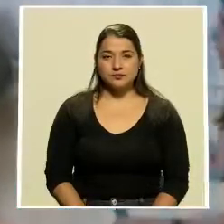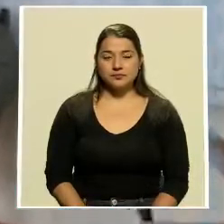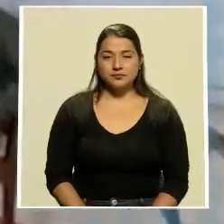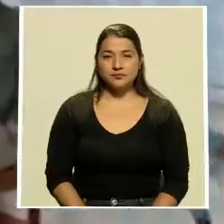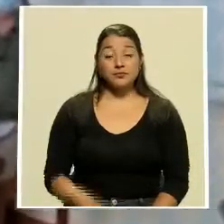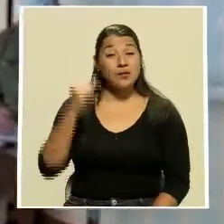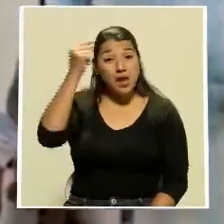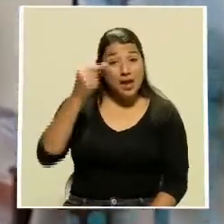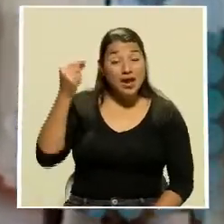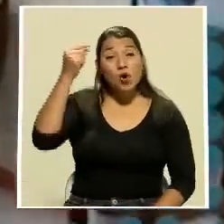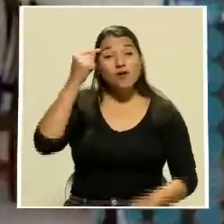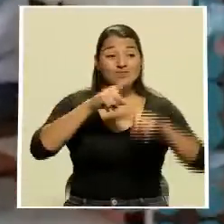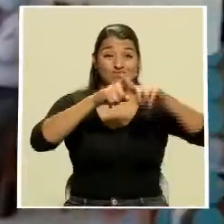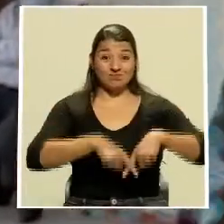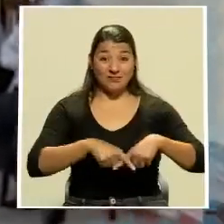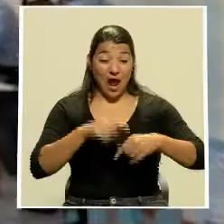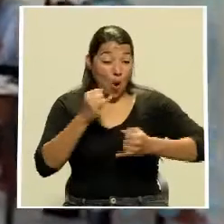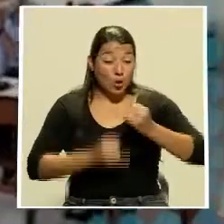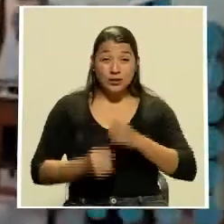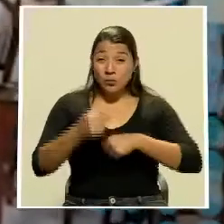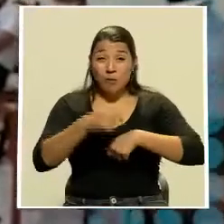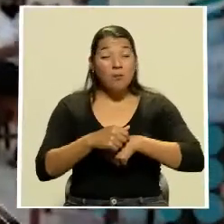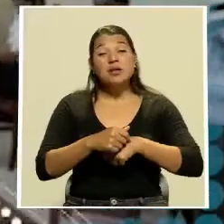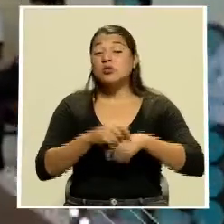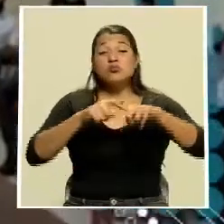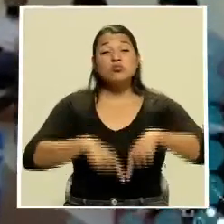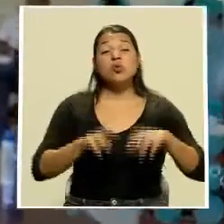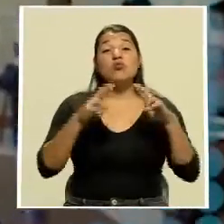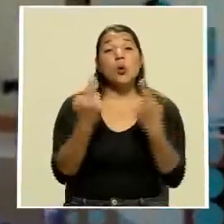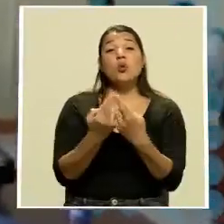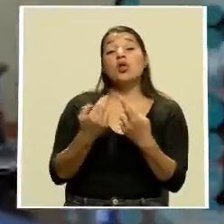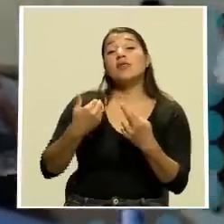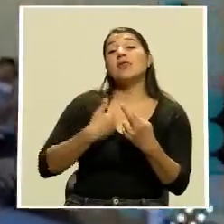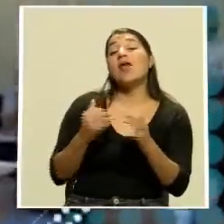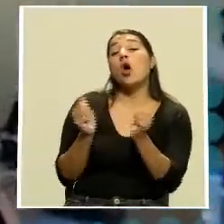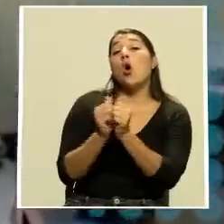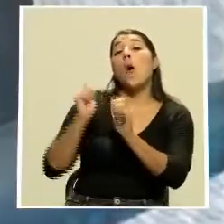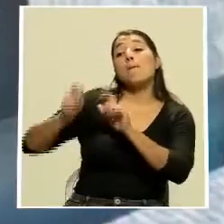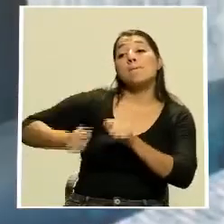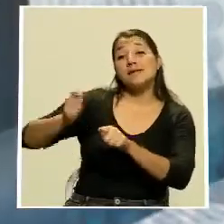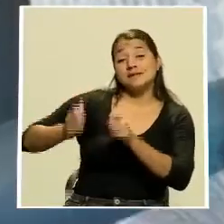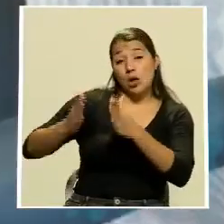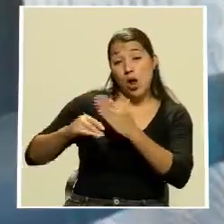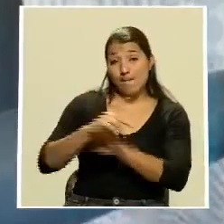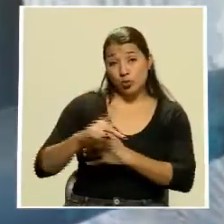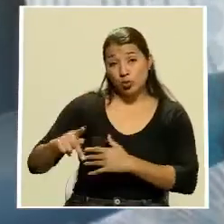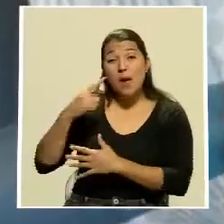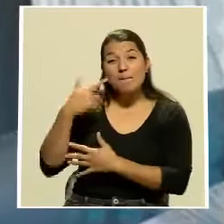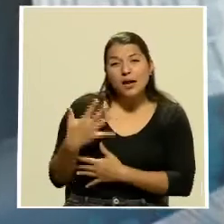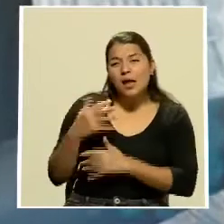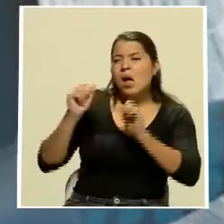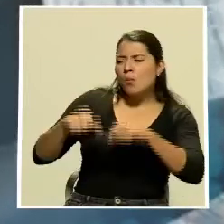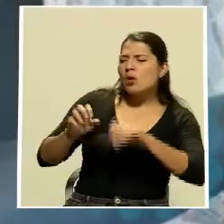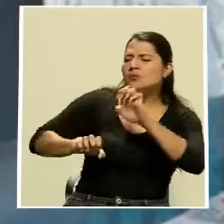El gobierno canceló a última hora una reunión que tenía pactada con pescadores en Punta Arenas para valorar una serie de solicitudes por